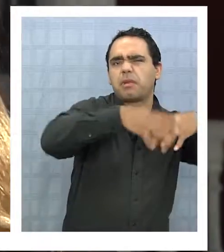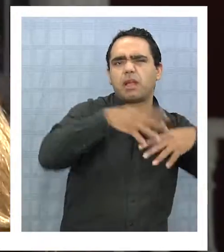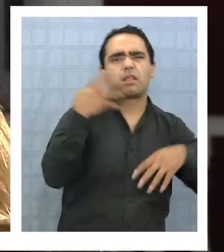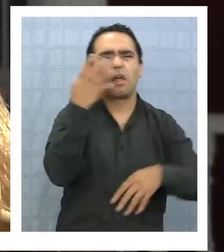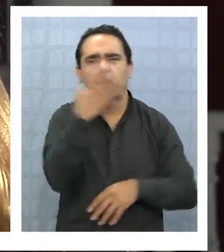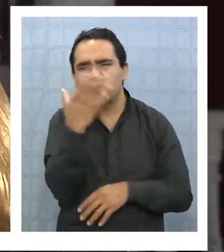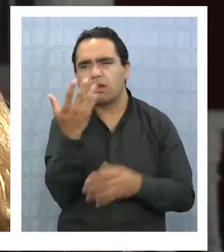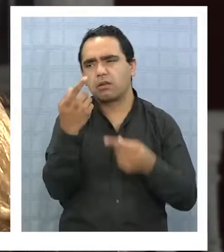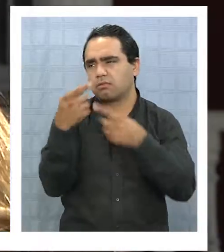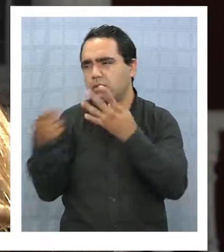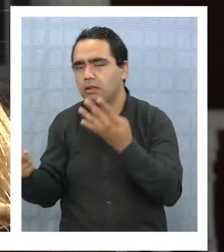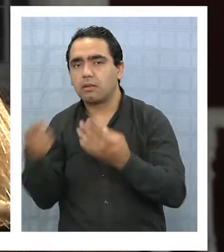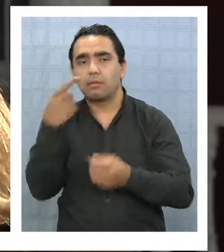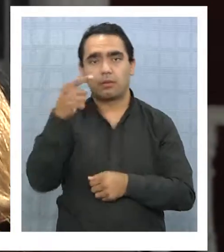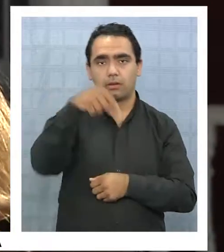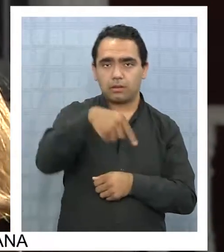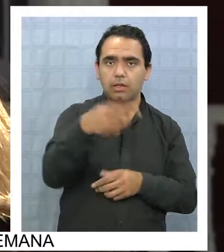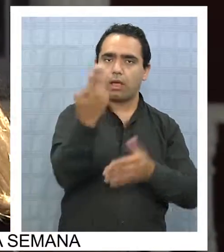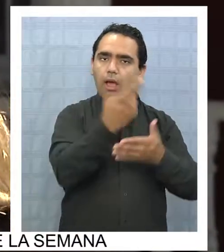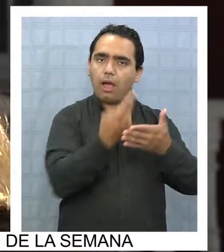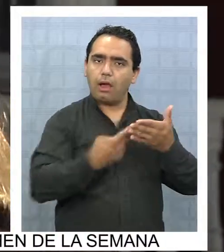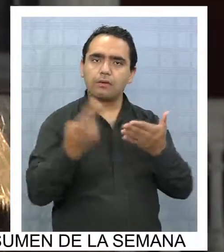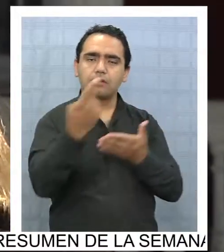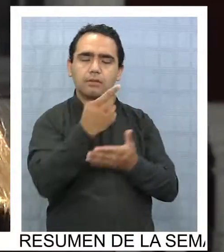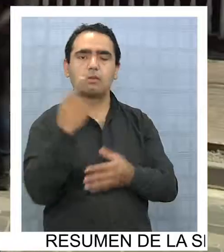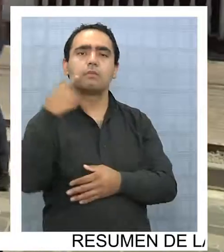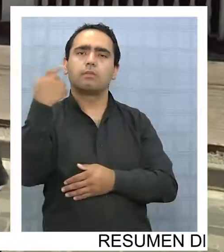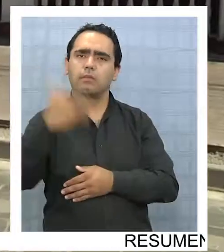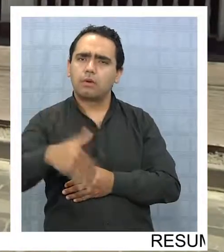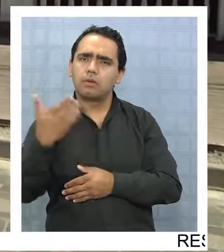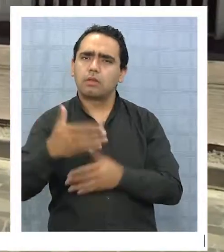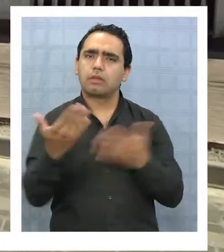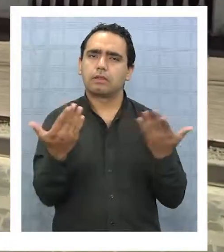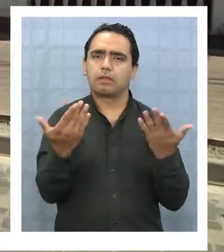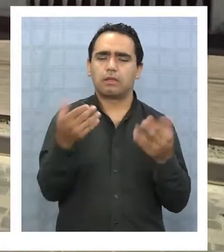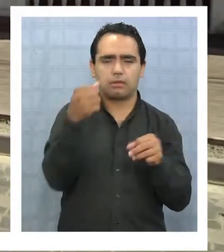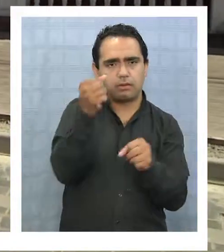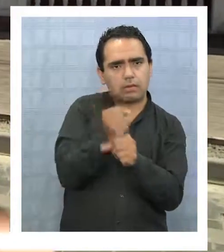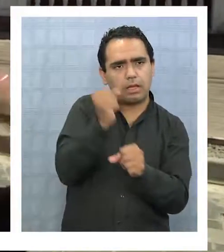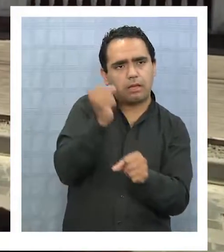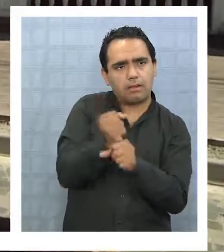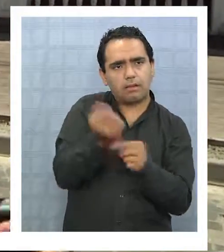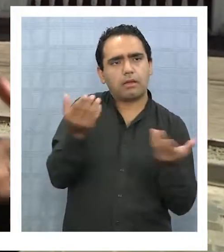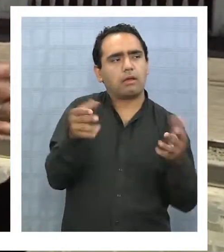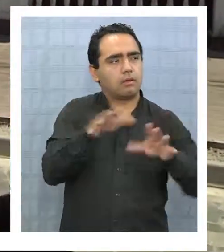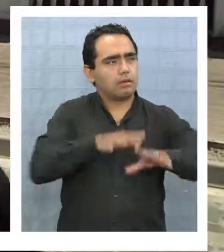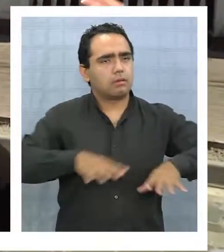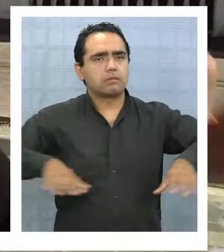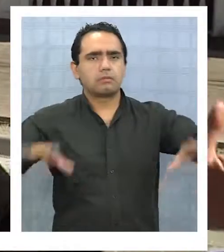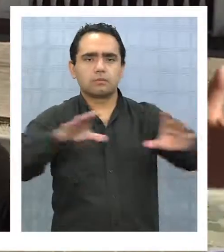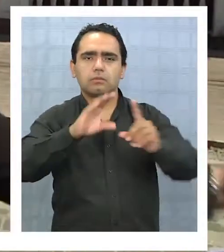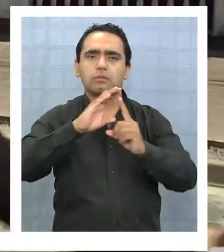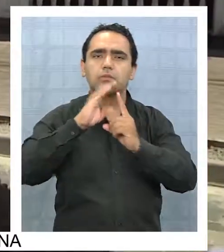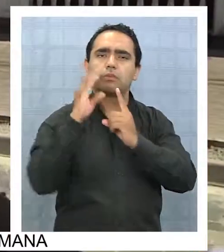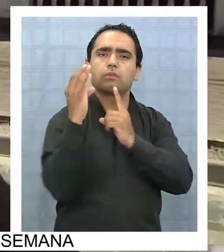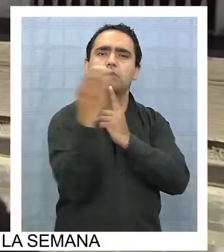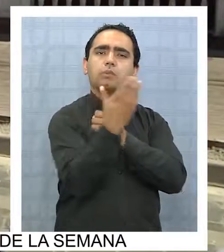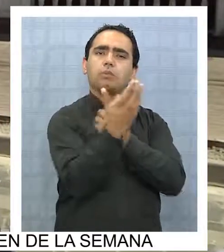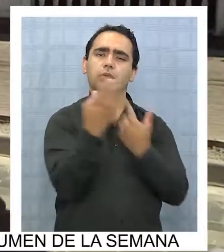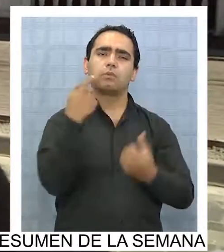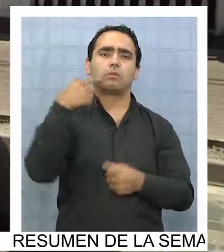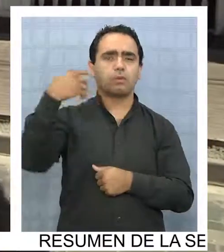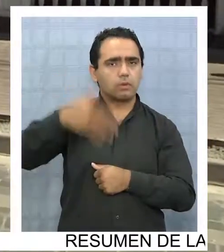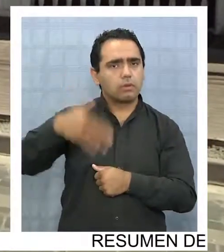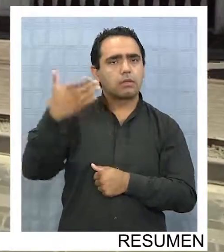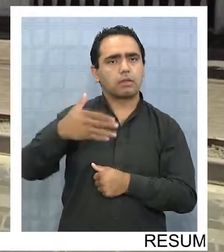lenguaje, etc. Pero esto es arte y el arte es importante trabajarlo desde esta mirada, desde la mirada de la pertenencia también cultural